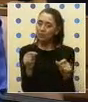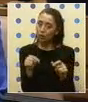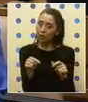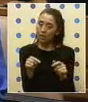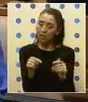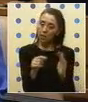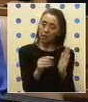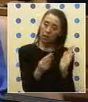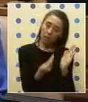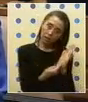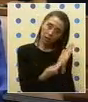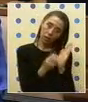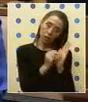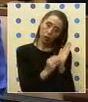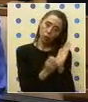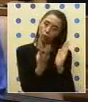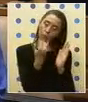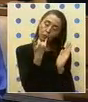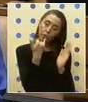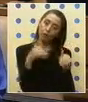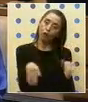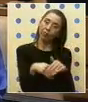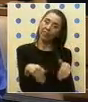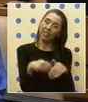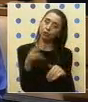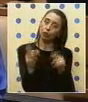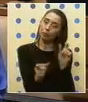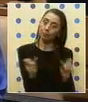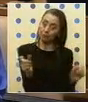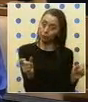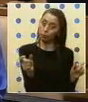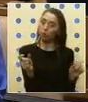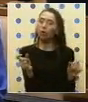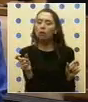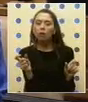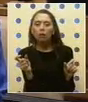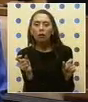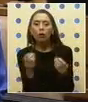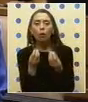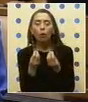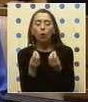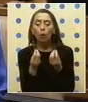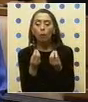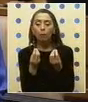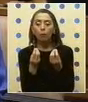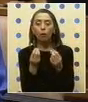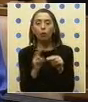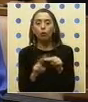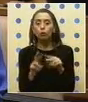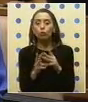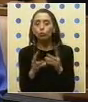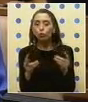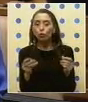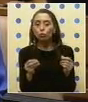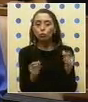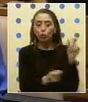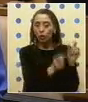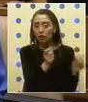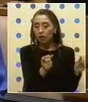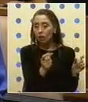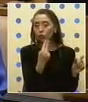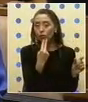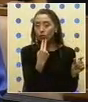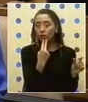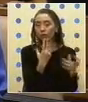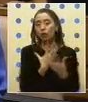voy a poner los teléfonos y las direcciones de ellos para que cómo va a pasar la solución que ellos están viviendo